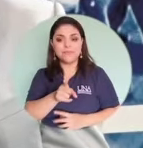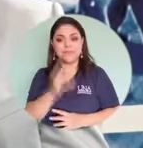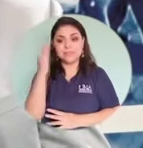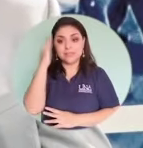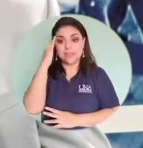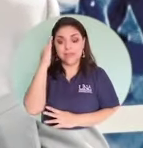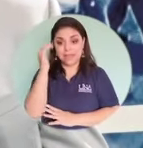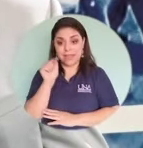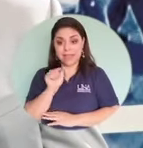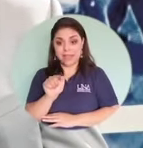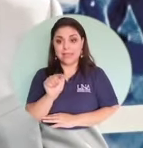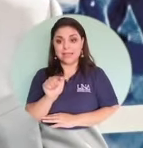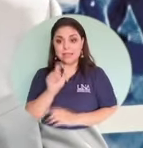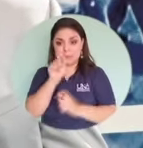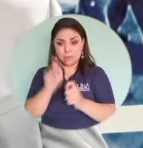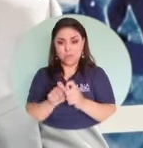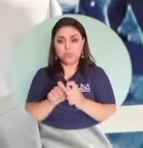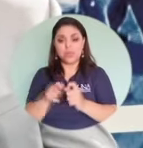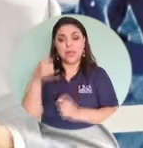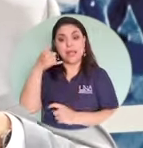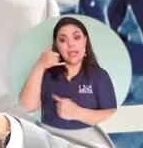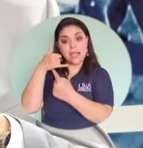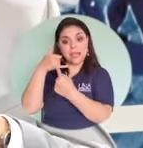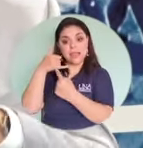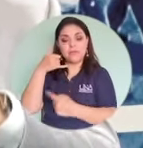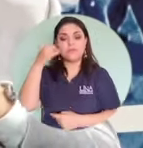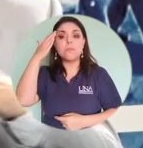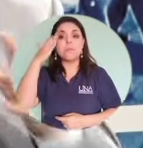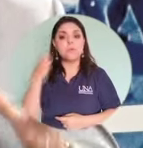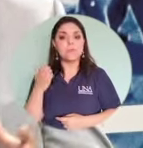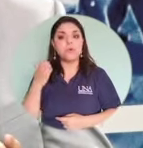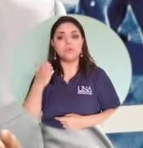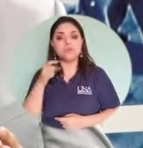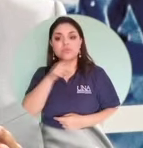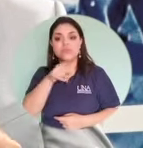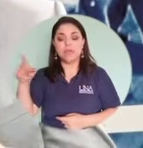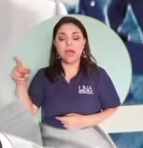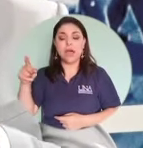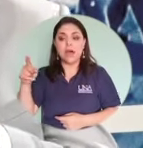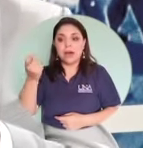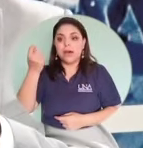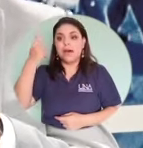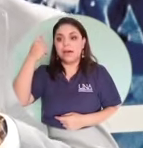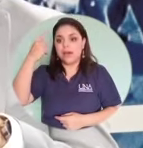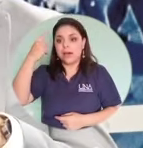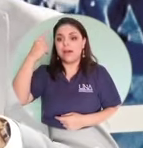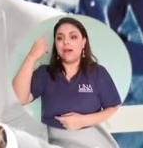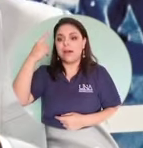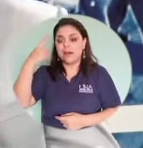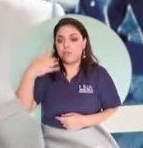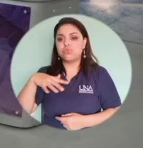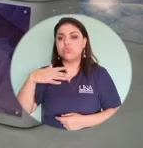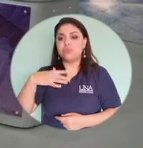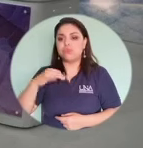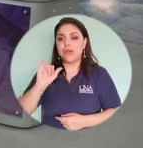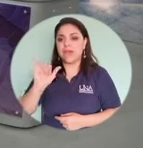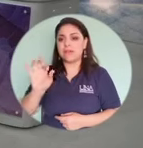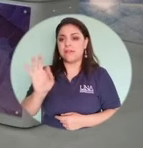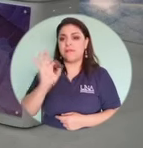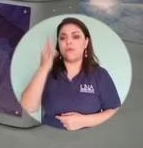principio de poner el ejemplo del teléfono, porque si lo vemos en esa dimensión y después lo llevamos a un contexto más